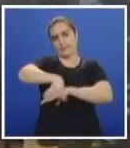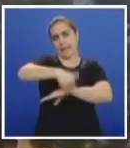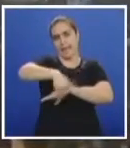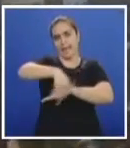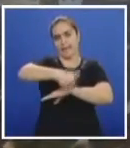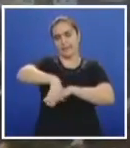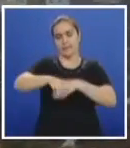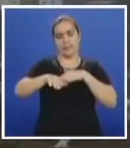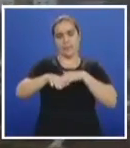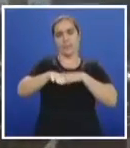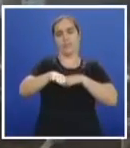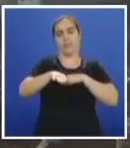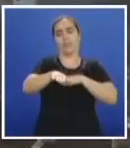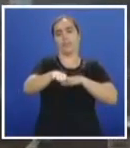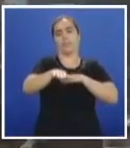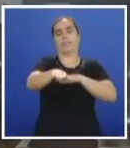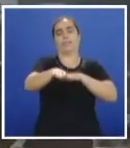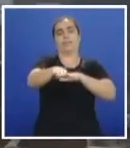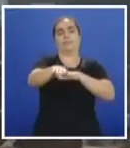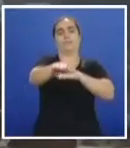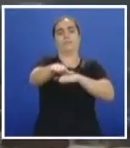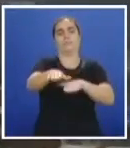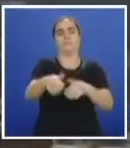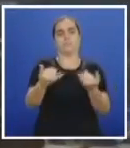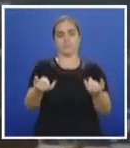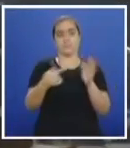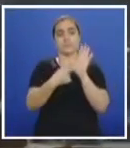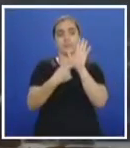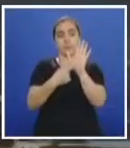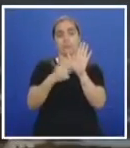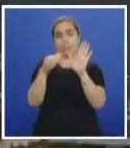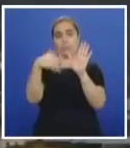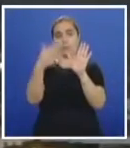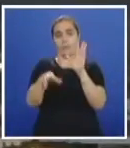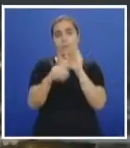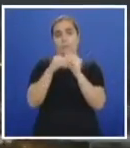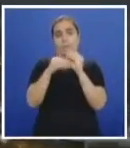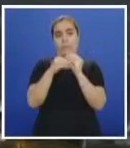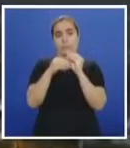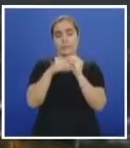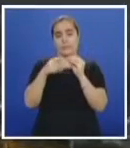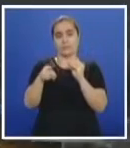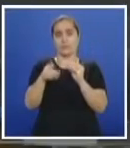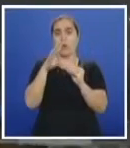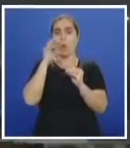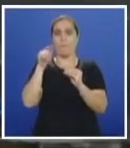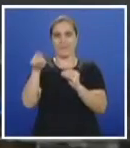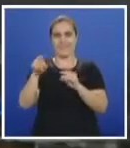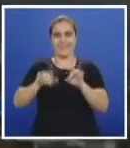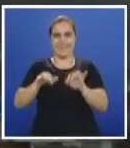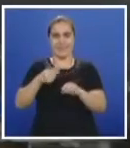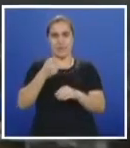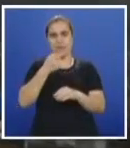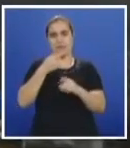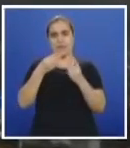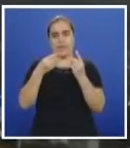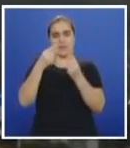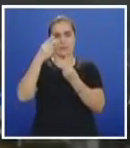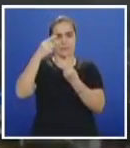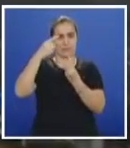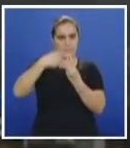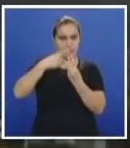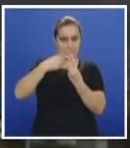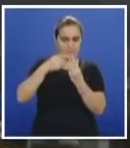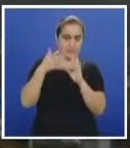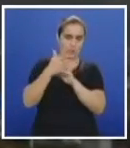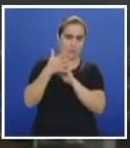se encuentran con algunas congestiones. Aquí vamos a mostrarles más adelante a nuestro invitado de hoy, el secretario de Tránsito, que nos va a hacer como un balance de lo que pasó con la